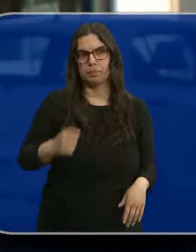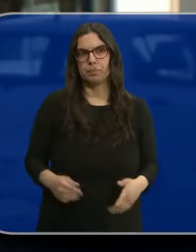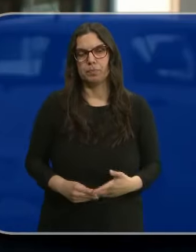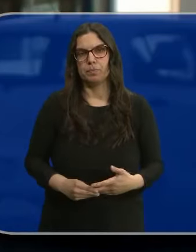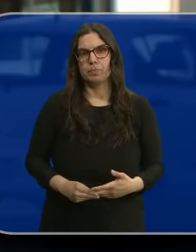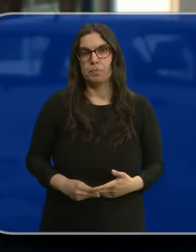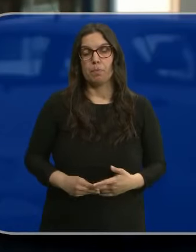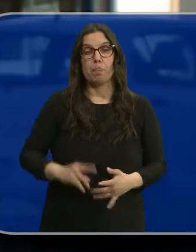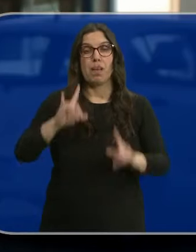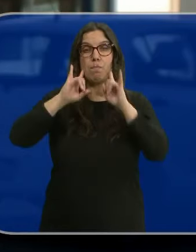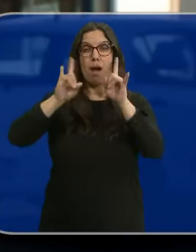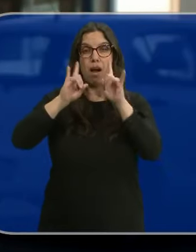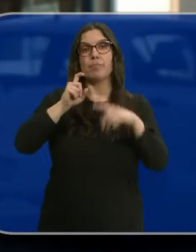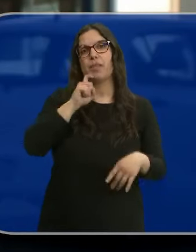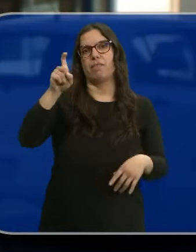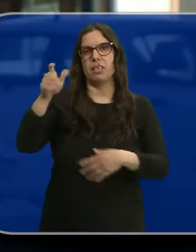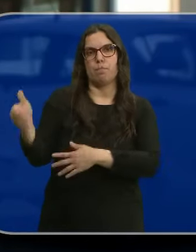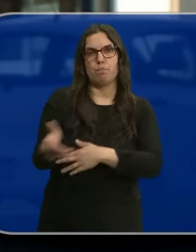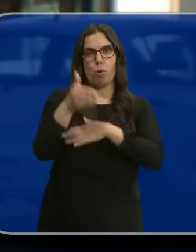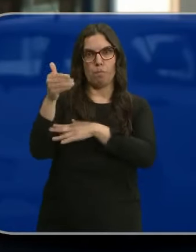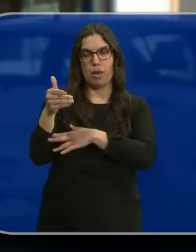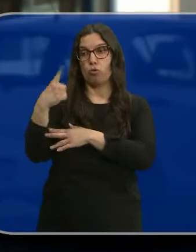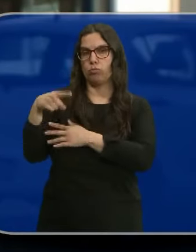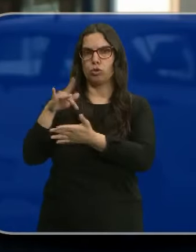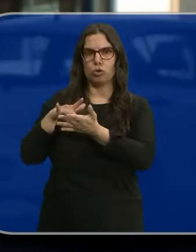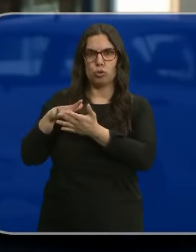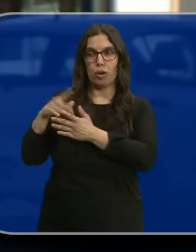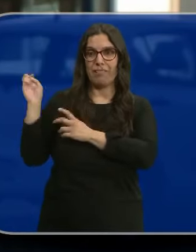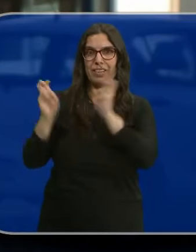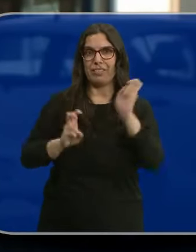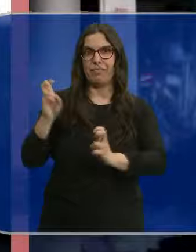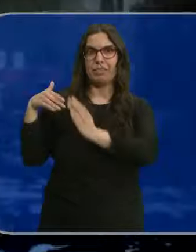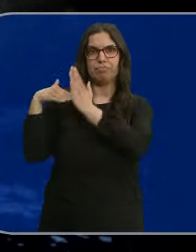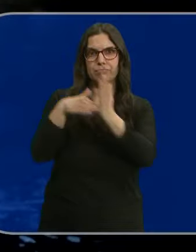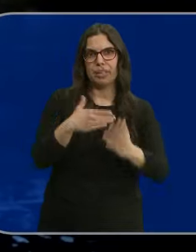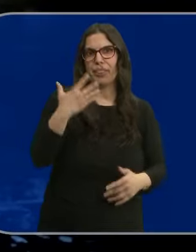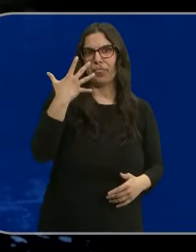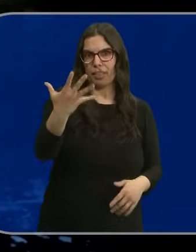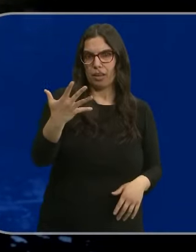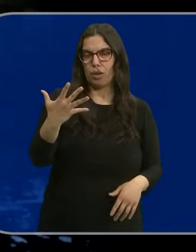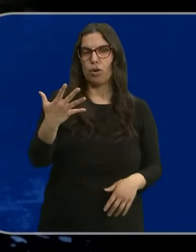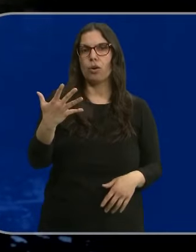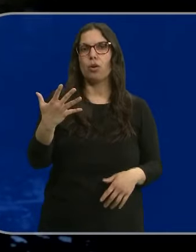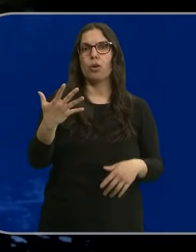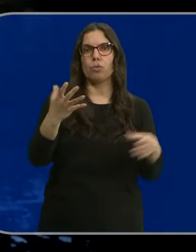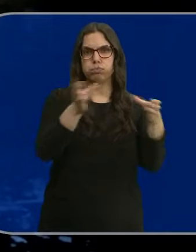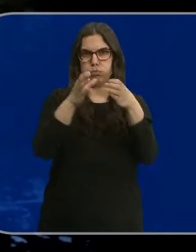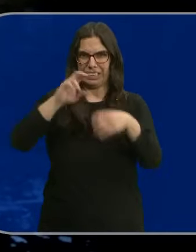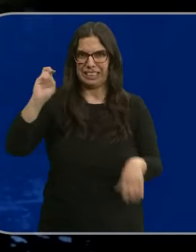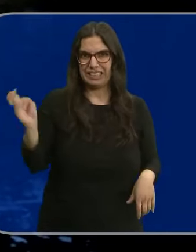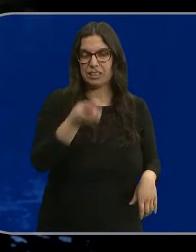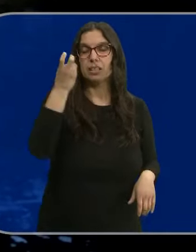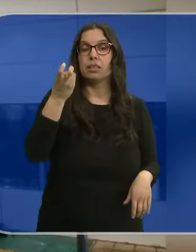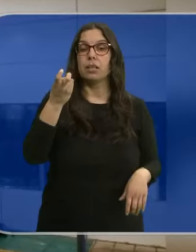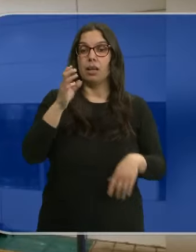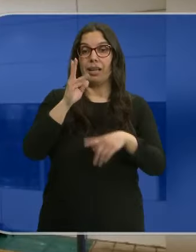Fue la alarma de incendios la que alertó a los bomberos que tuvieron que movilizar hasta este punto 5 dotaciones con 17 vehículos para evitar